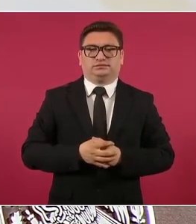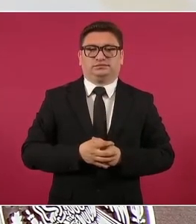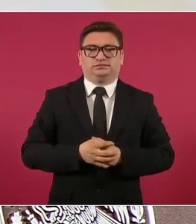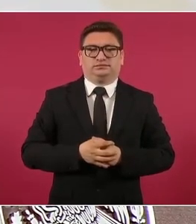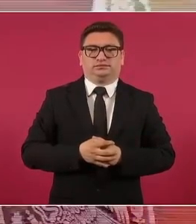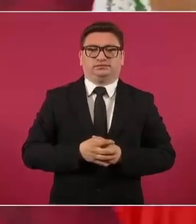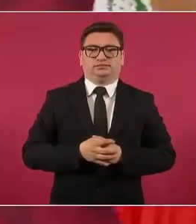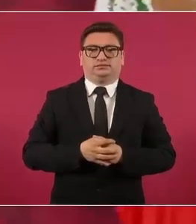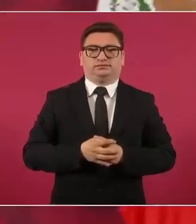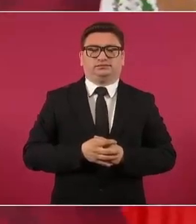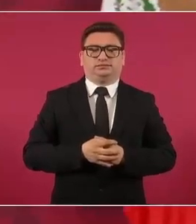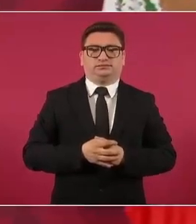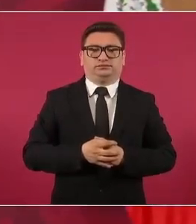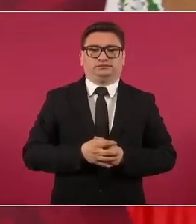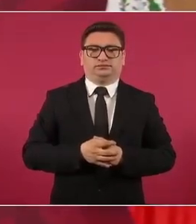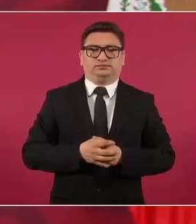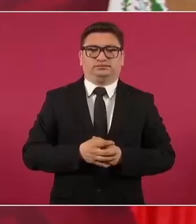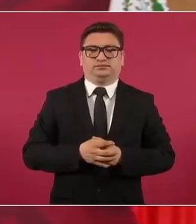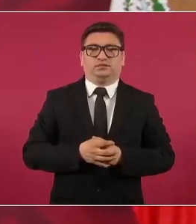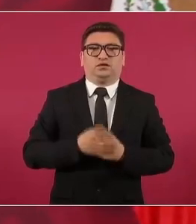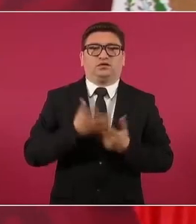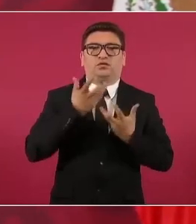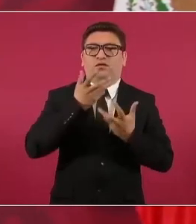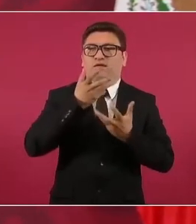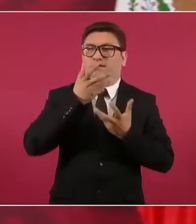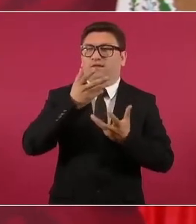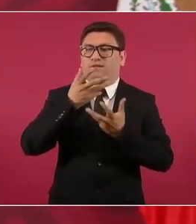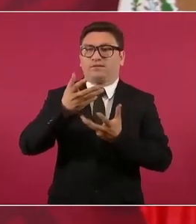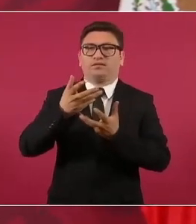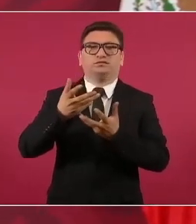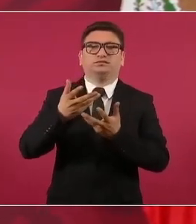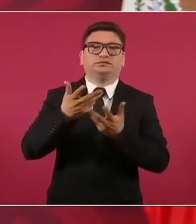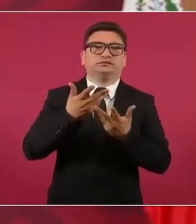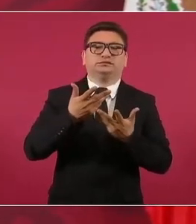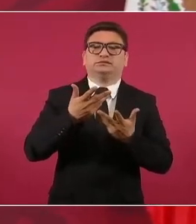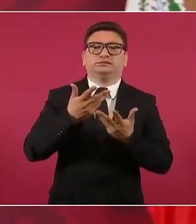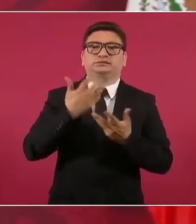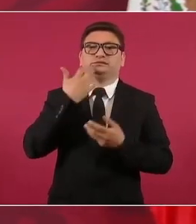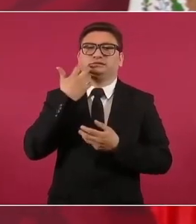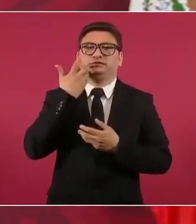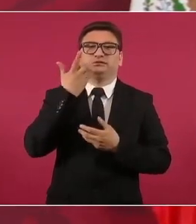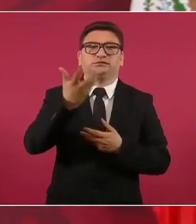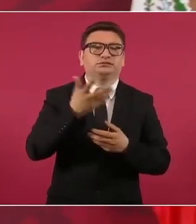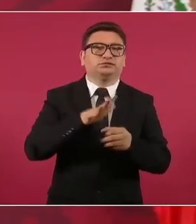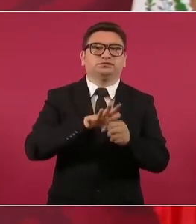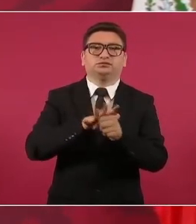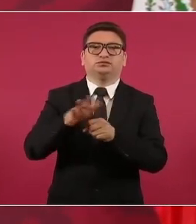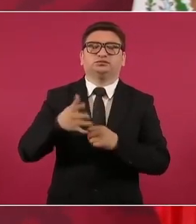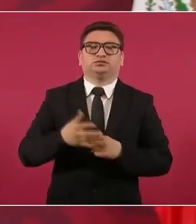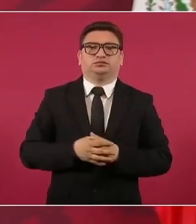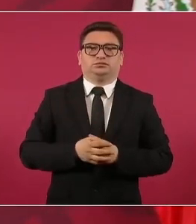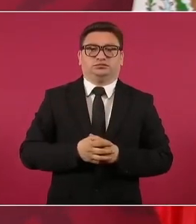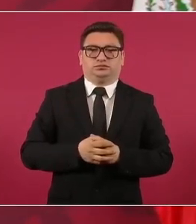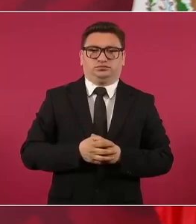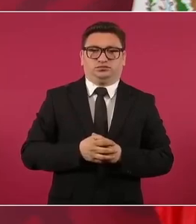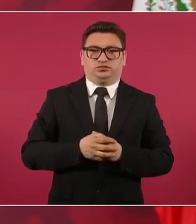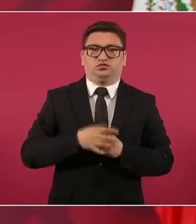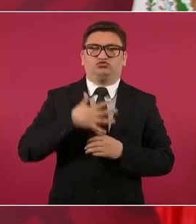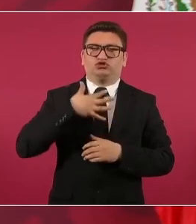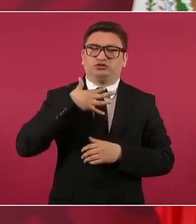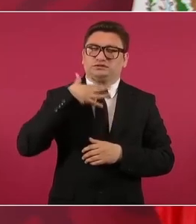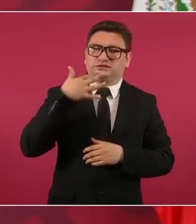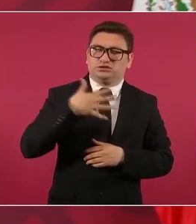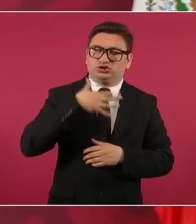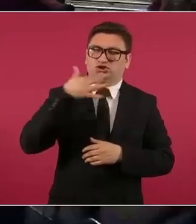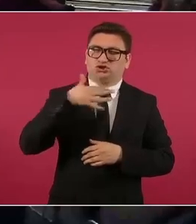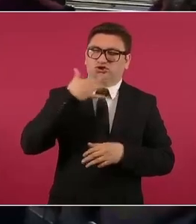el buscar mantener la corrupción,